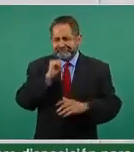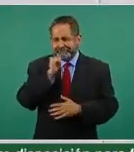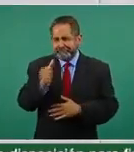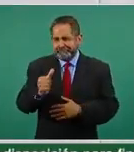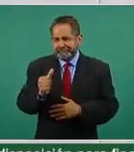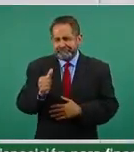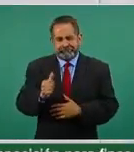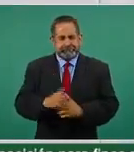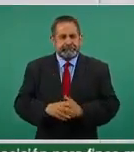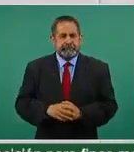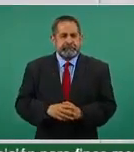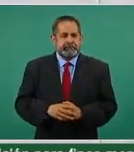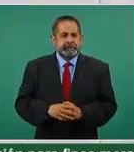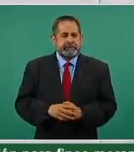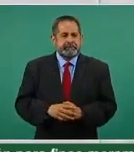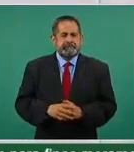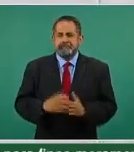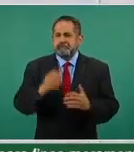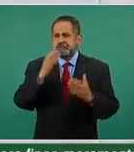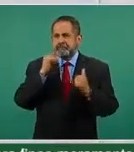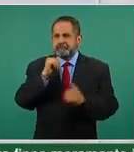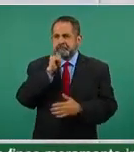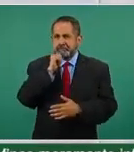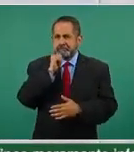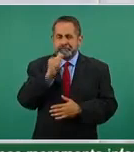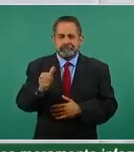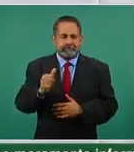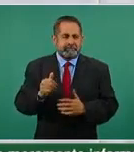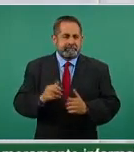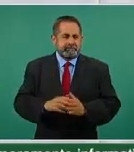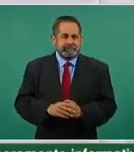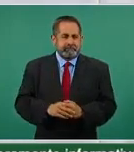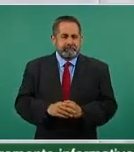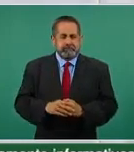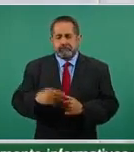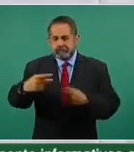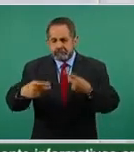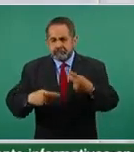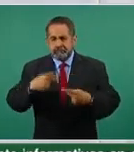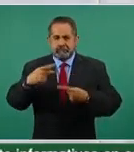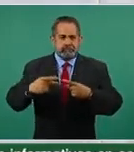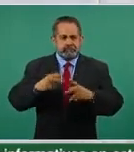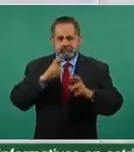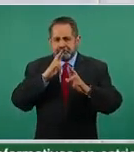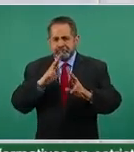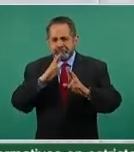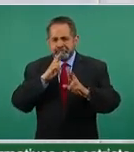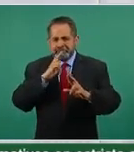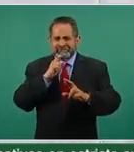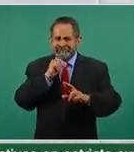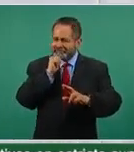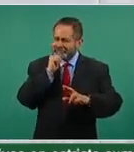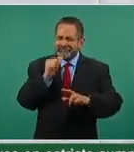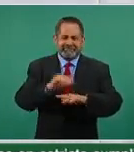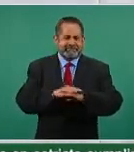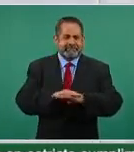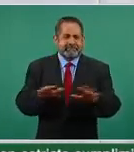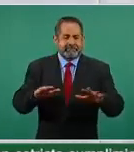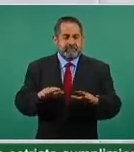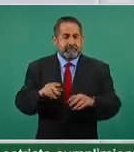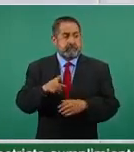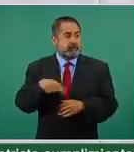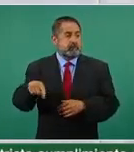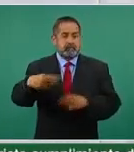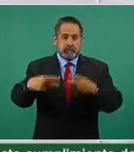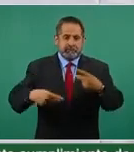vamos a contestar preguntas de ustedes,